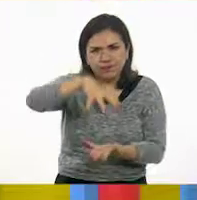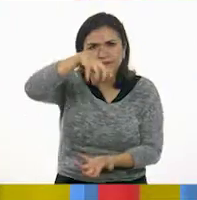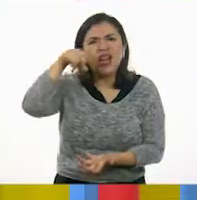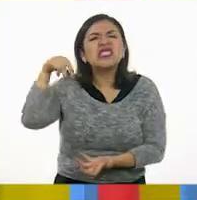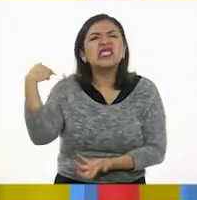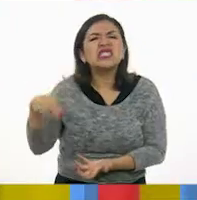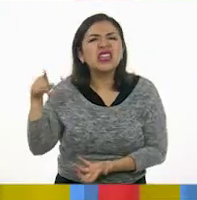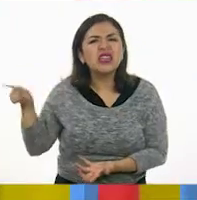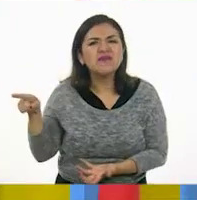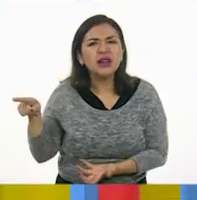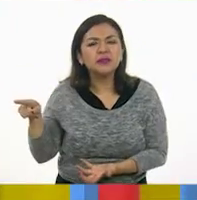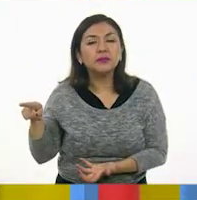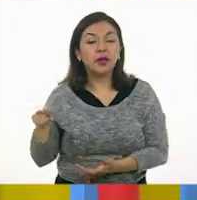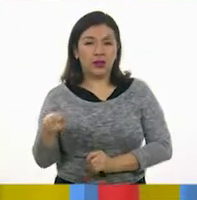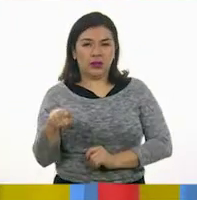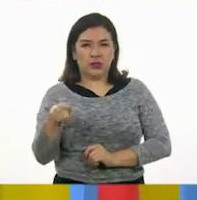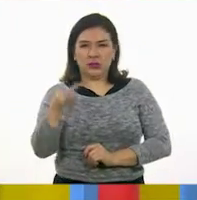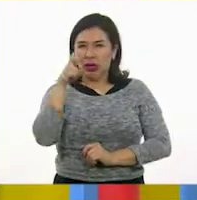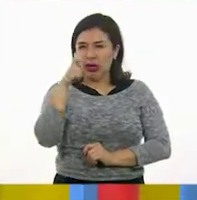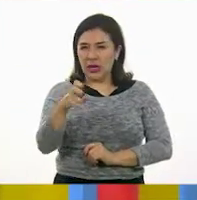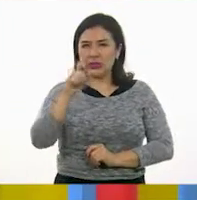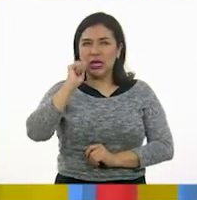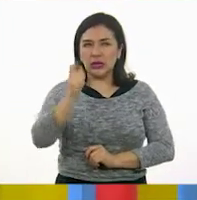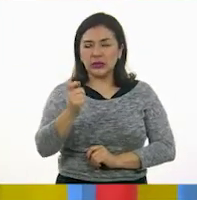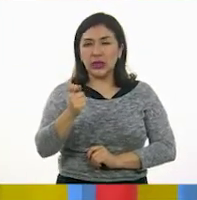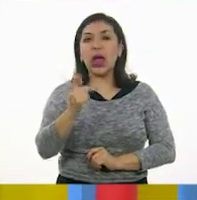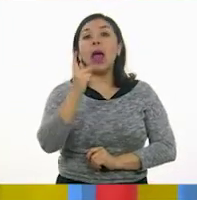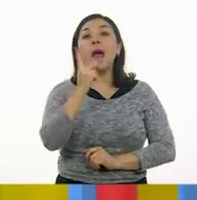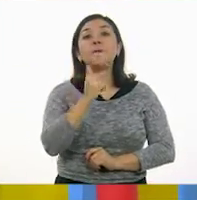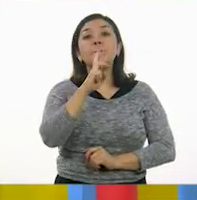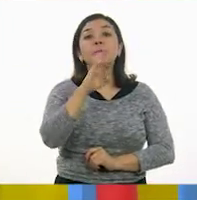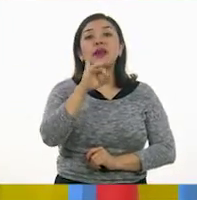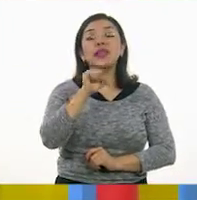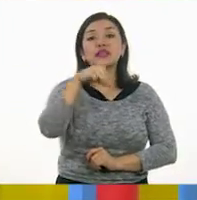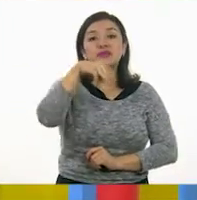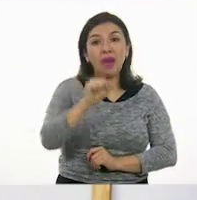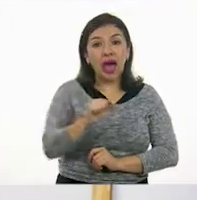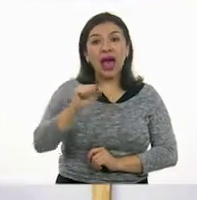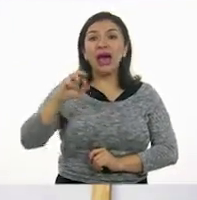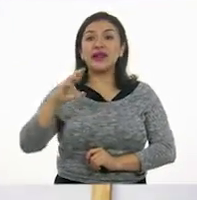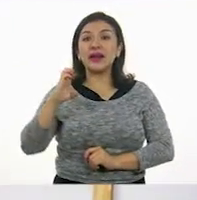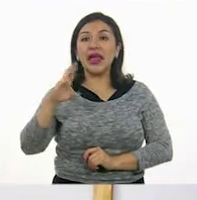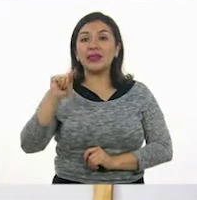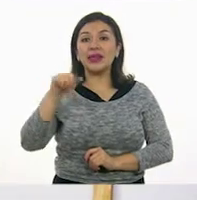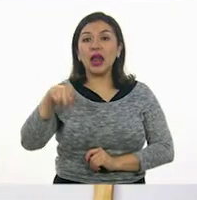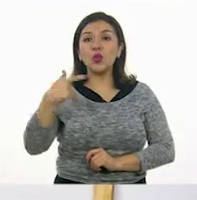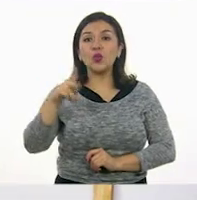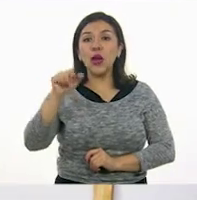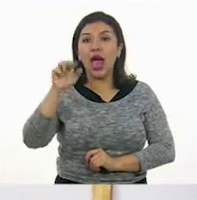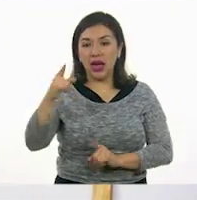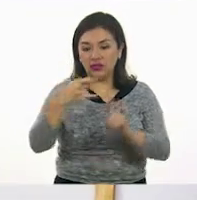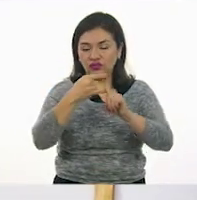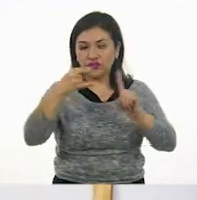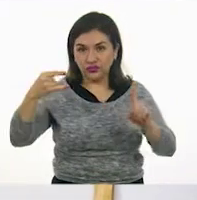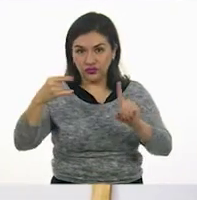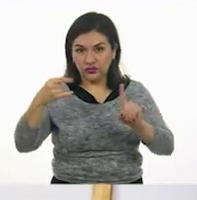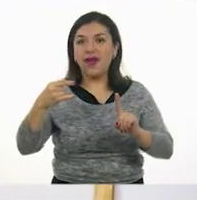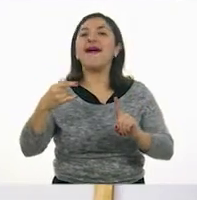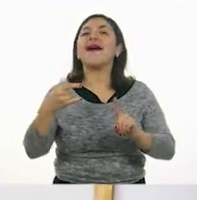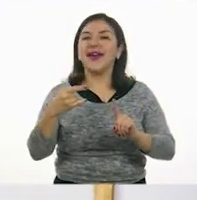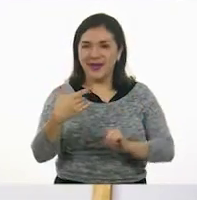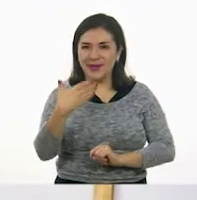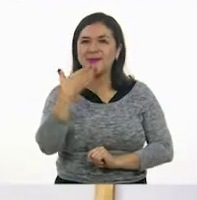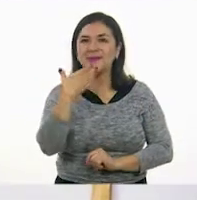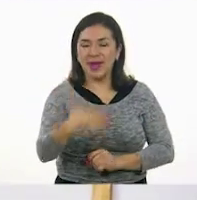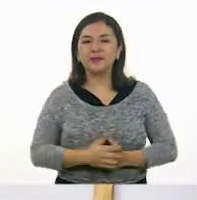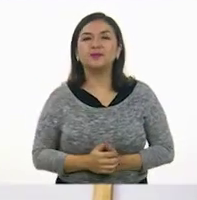Pues este es un prisma rectangular. Ok. Entonces, es un prisma...